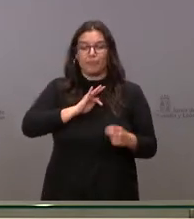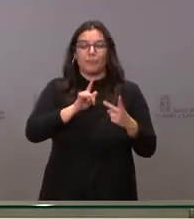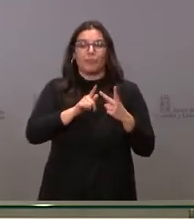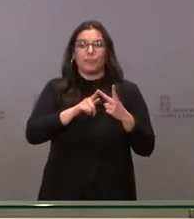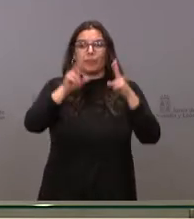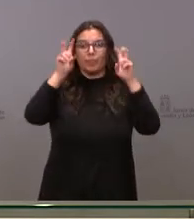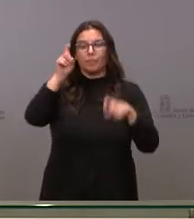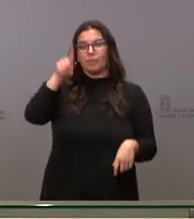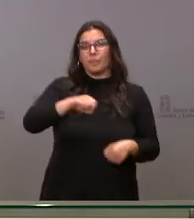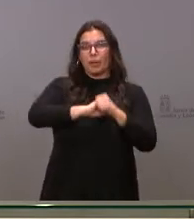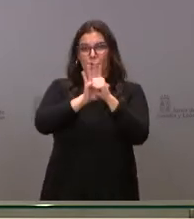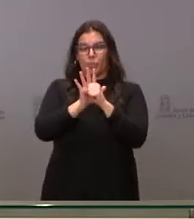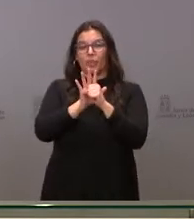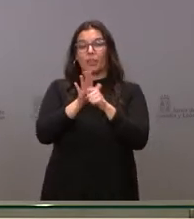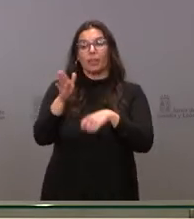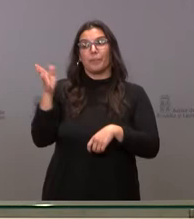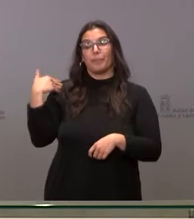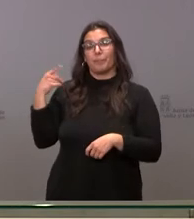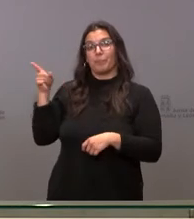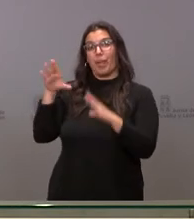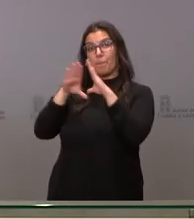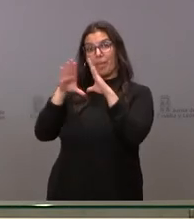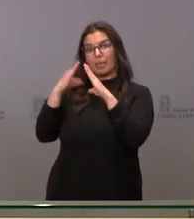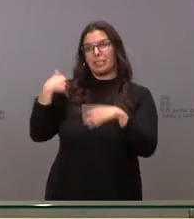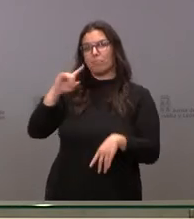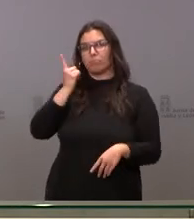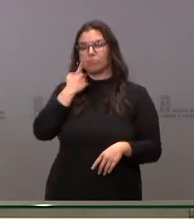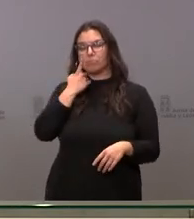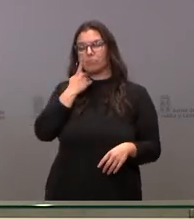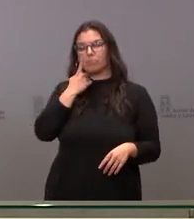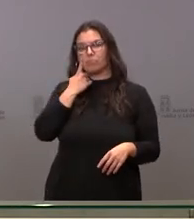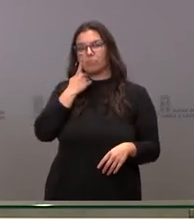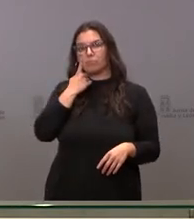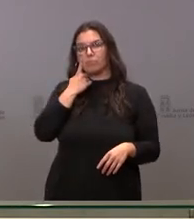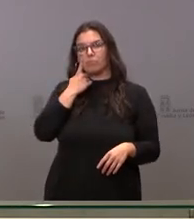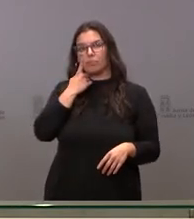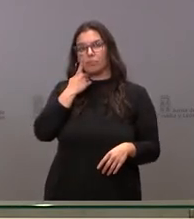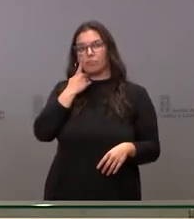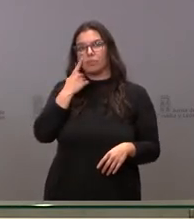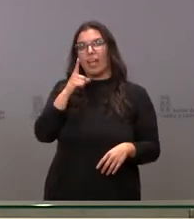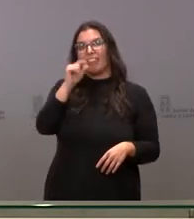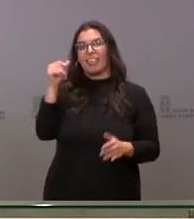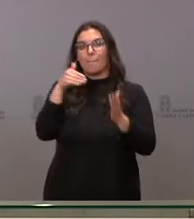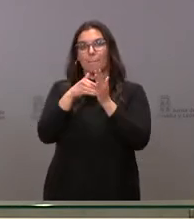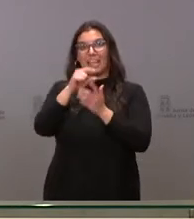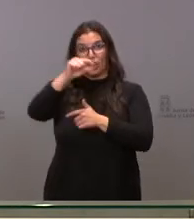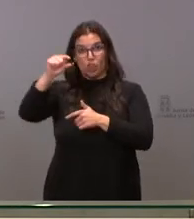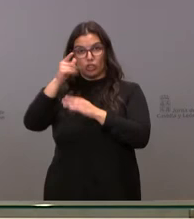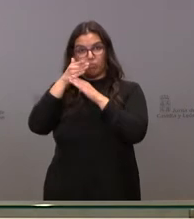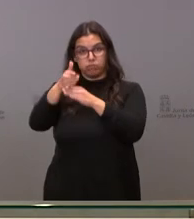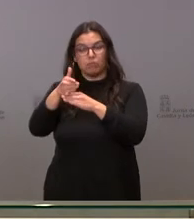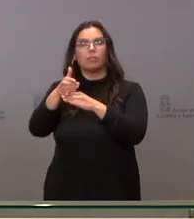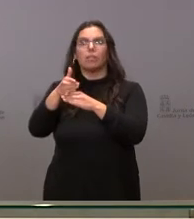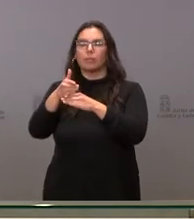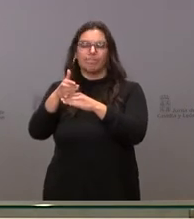También sobre el COVID en Madrid ya se ha conocido que se les han caducado unas 100.000 dosis de vacunas. sé si en